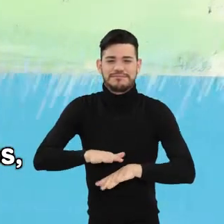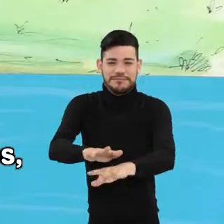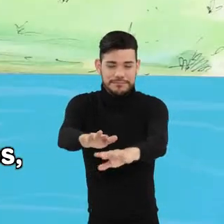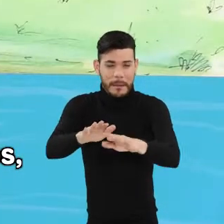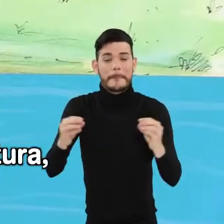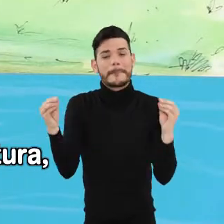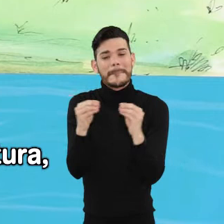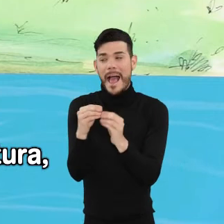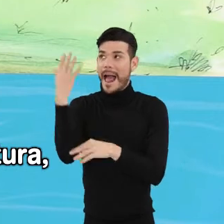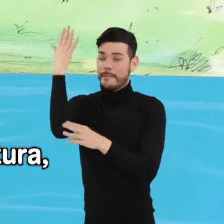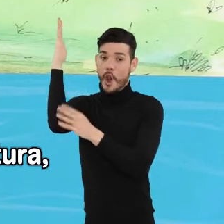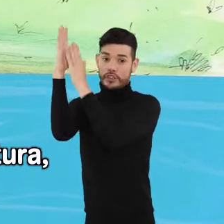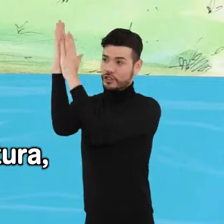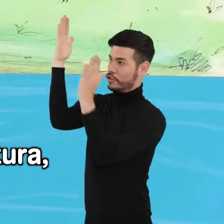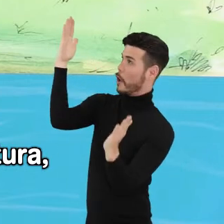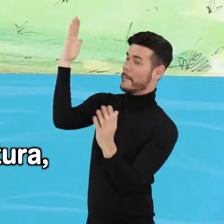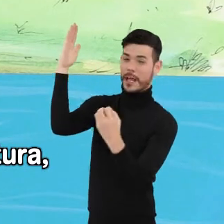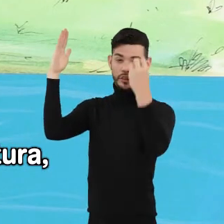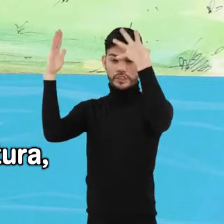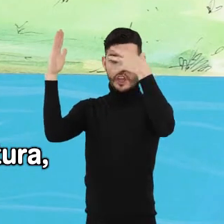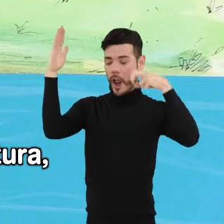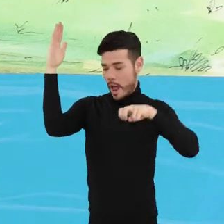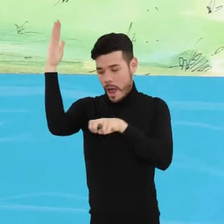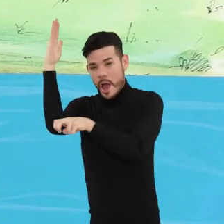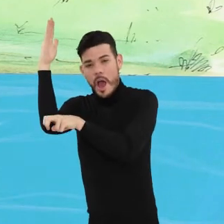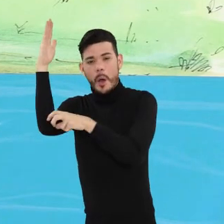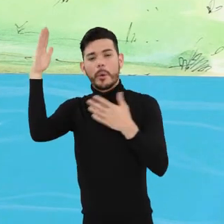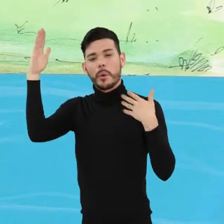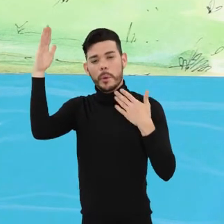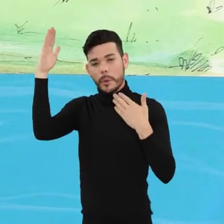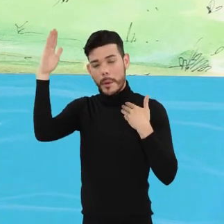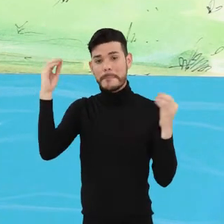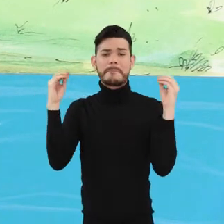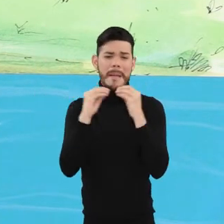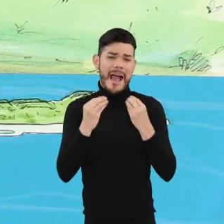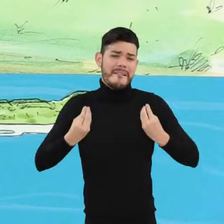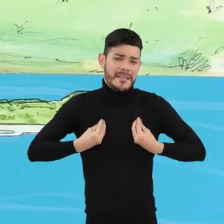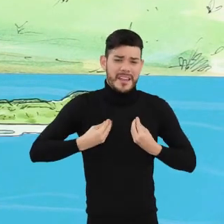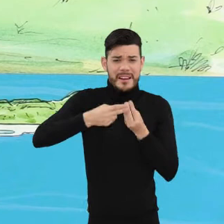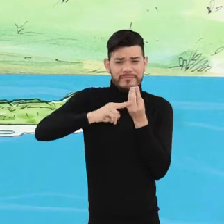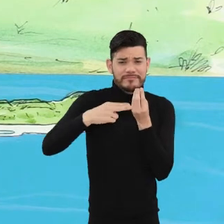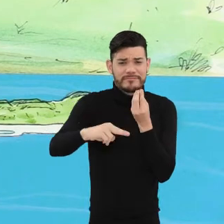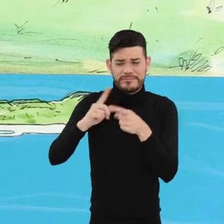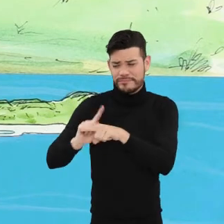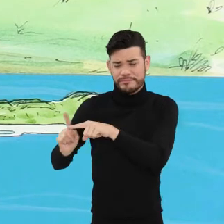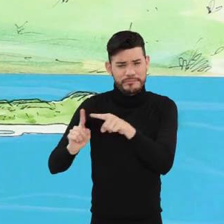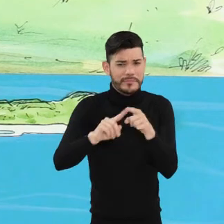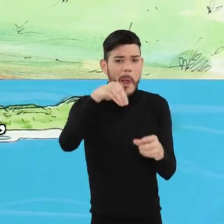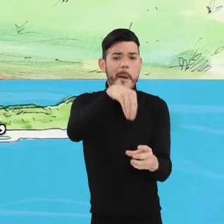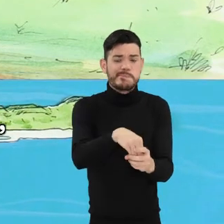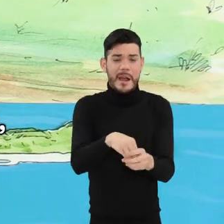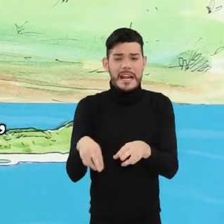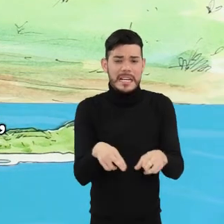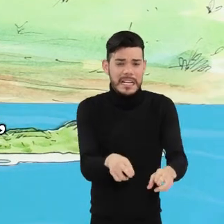lugares distintos, ofrece sombra para regular la temperatura y constituye un hábitat para distintas especies que interactúan con el